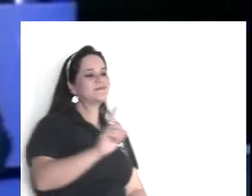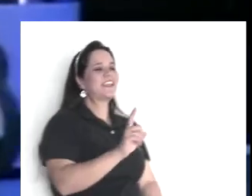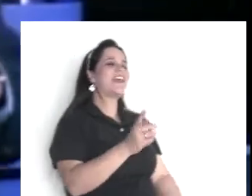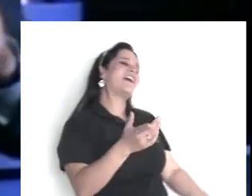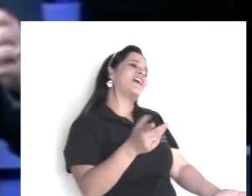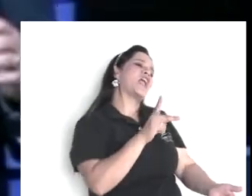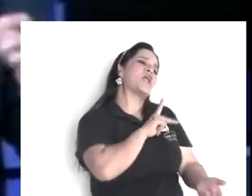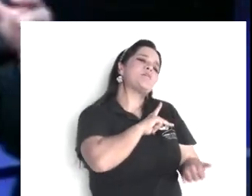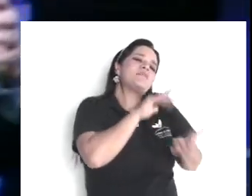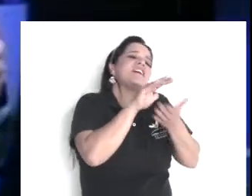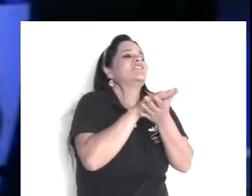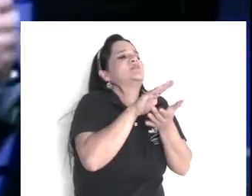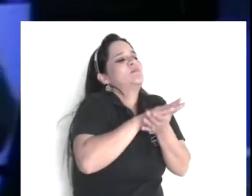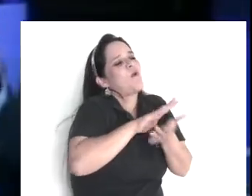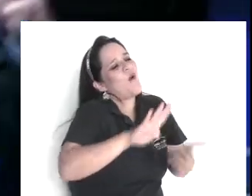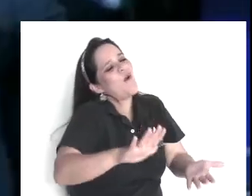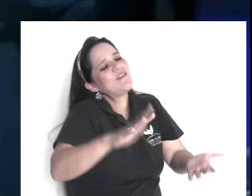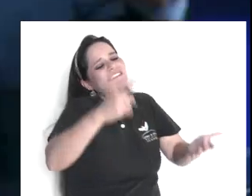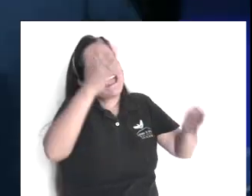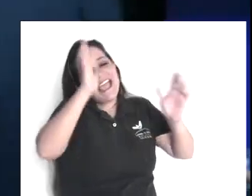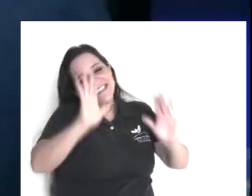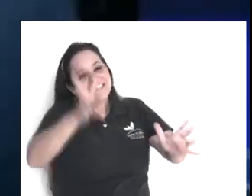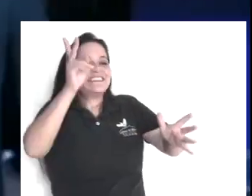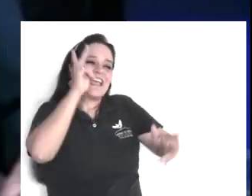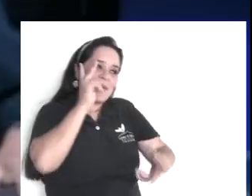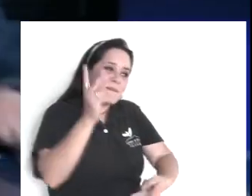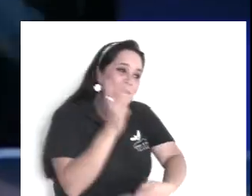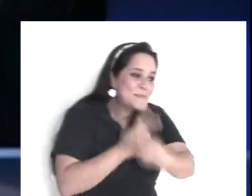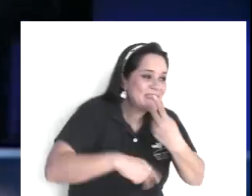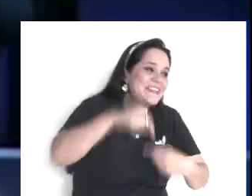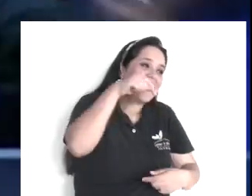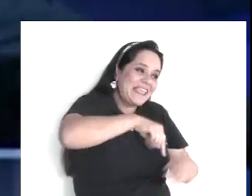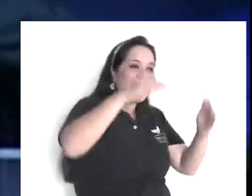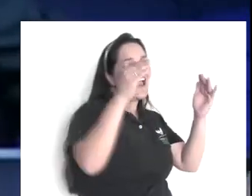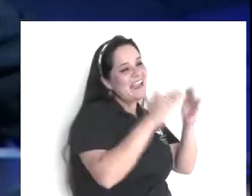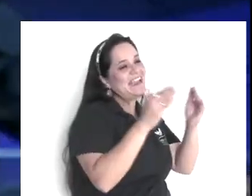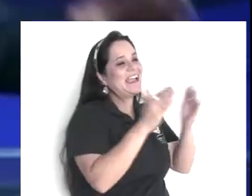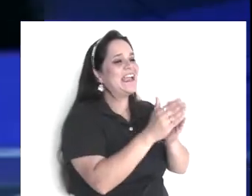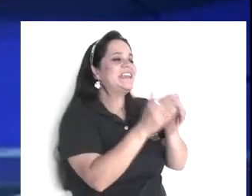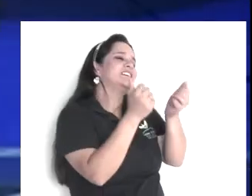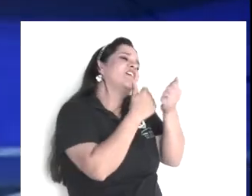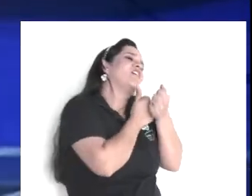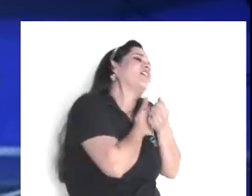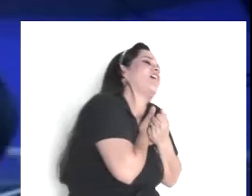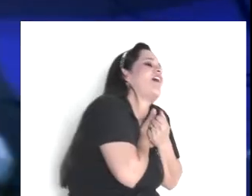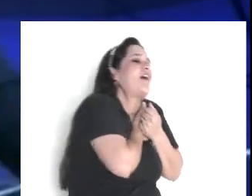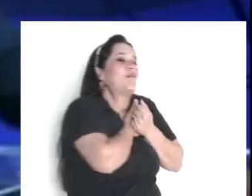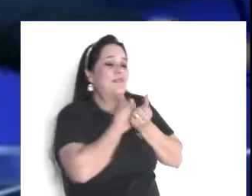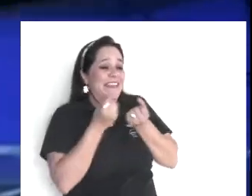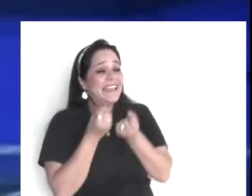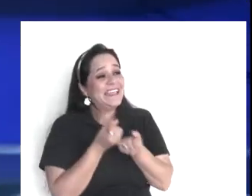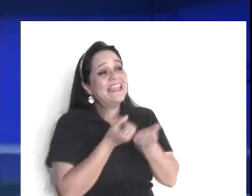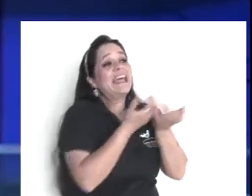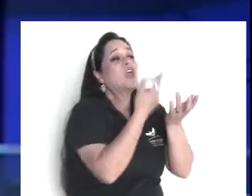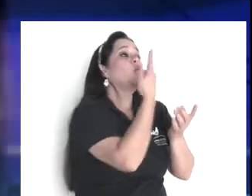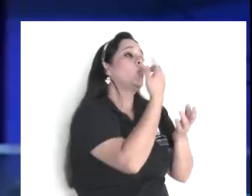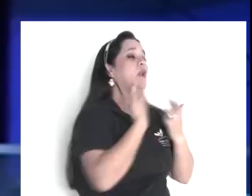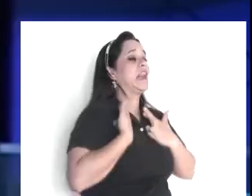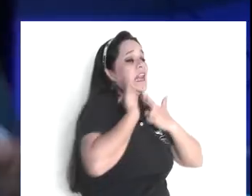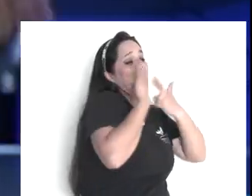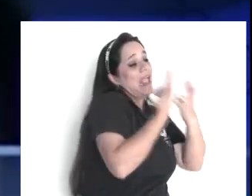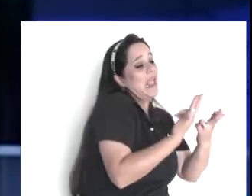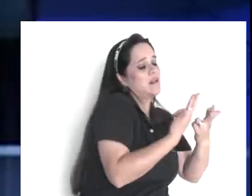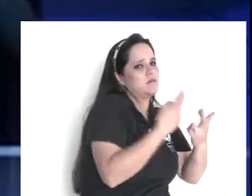y de, ay, viejita ya vine, te traigo un cafecito, no quiero nada, y sabes, ahí están tus maletas, y te